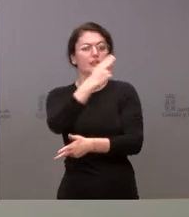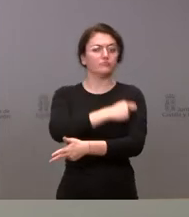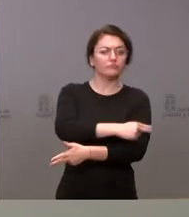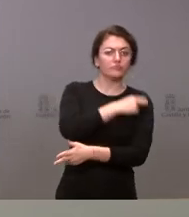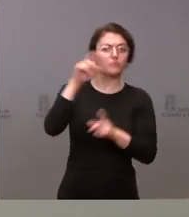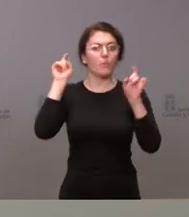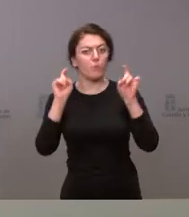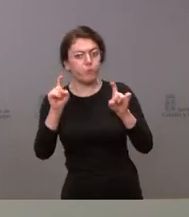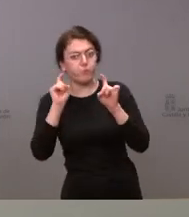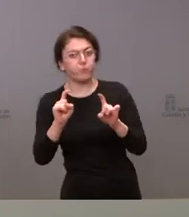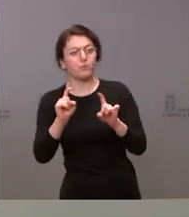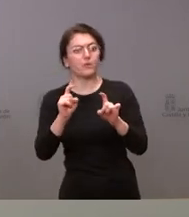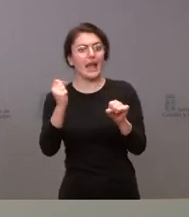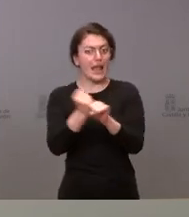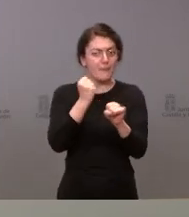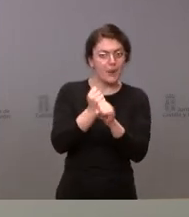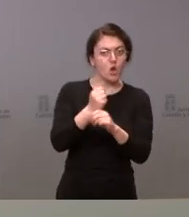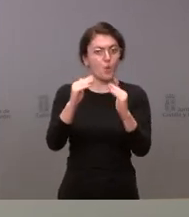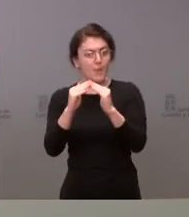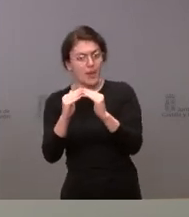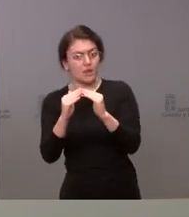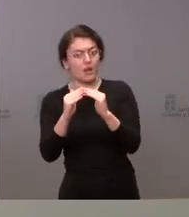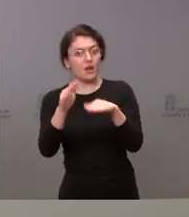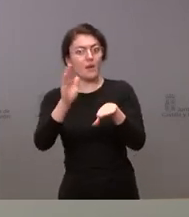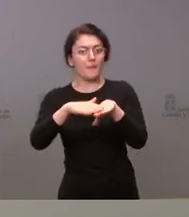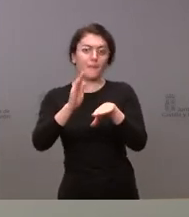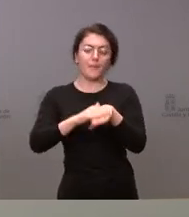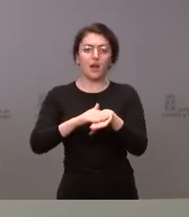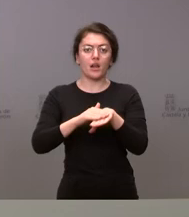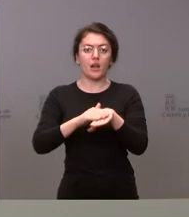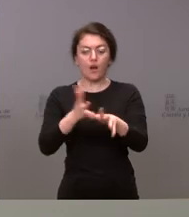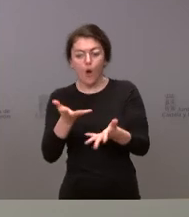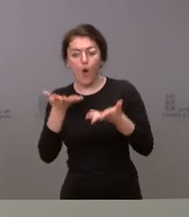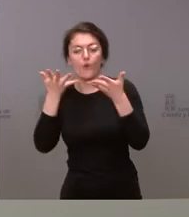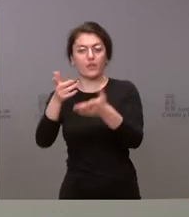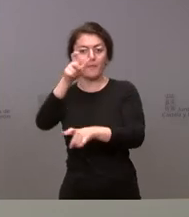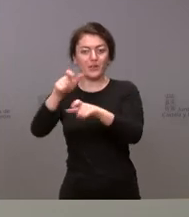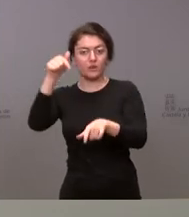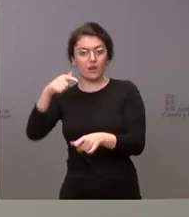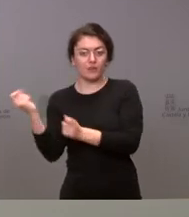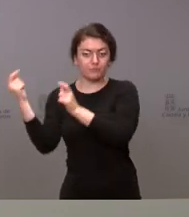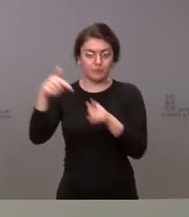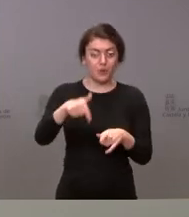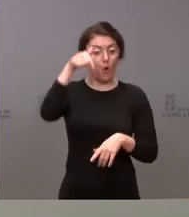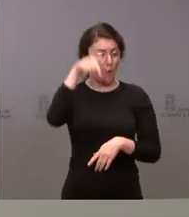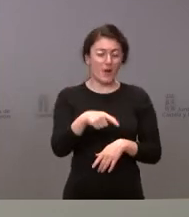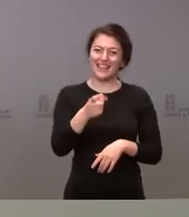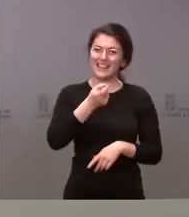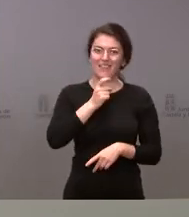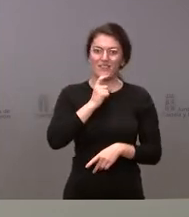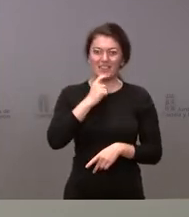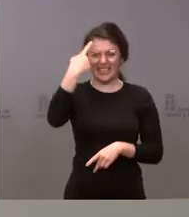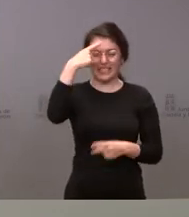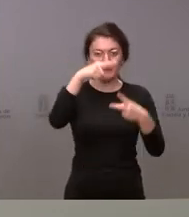educación, empleo y vivienda que podamos prestar a las personas que vengan aquí. A día de hoy es muy difícil cuantificar esta